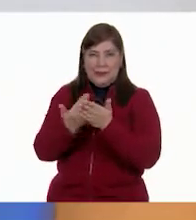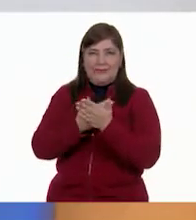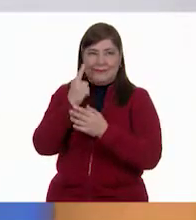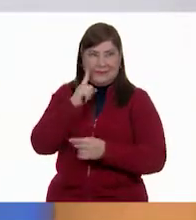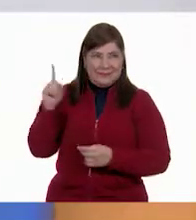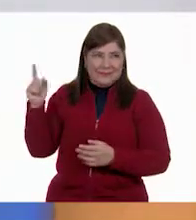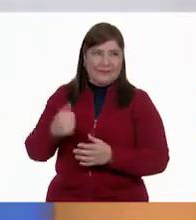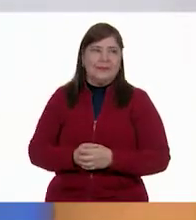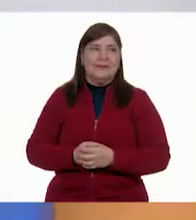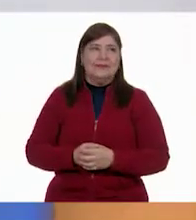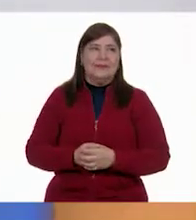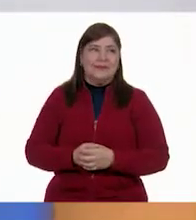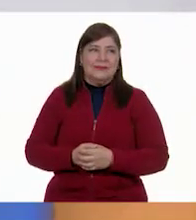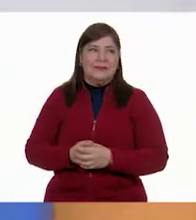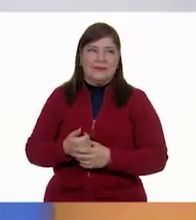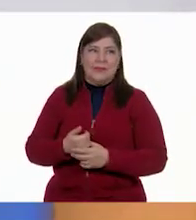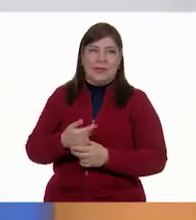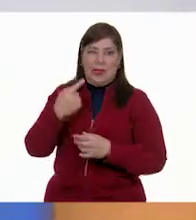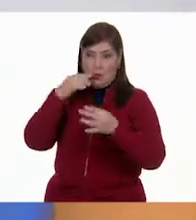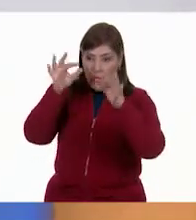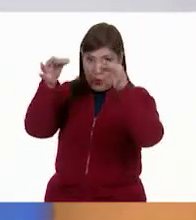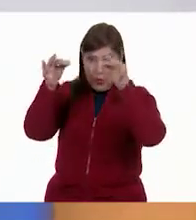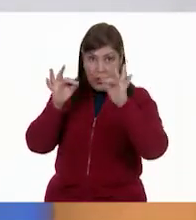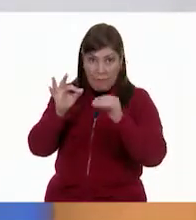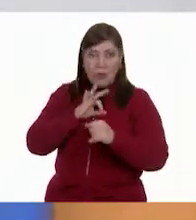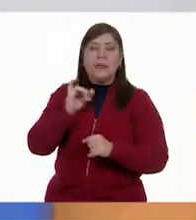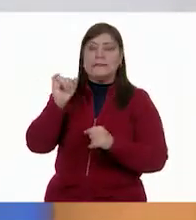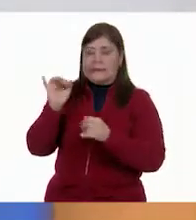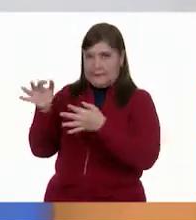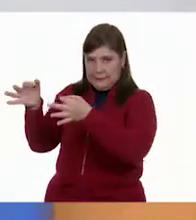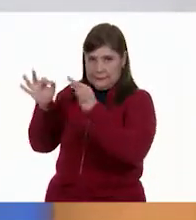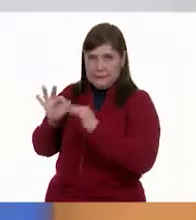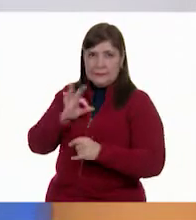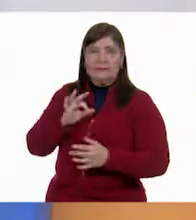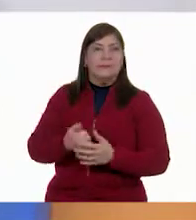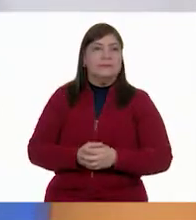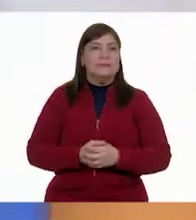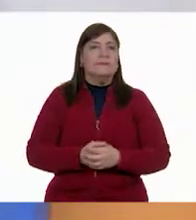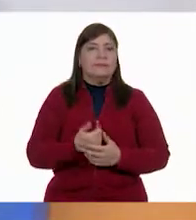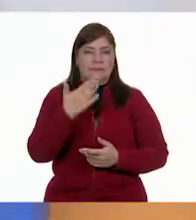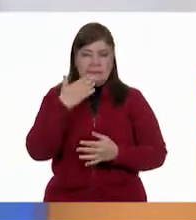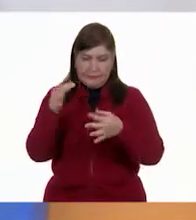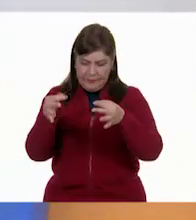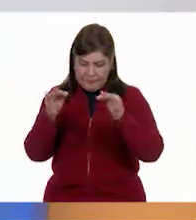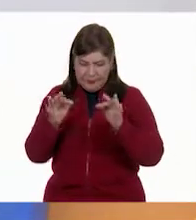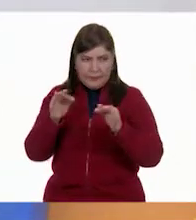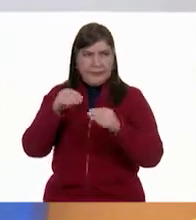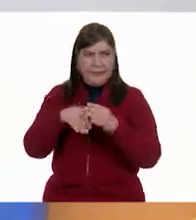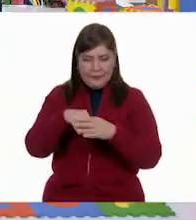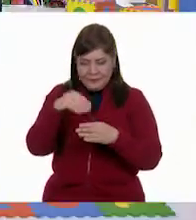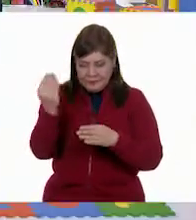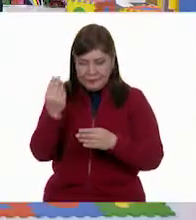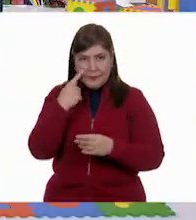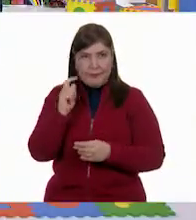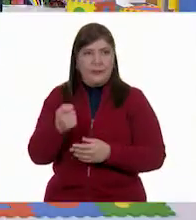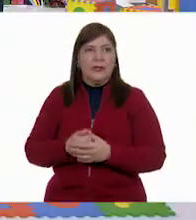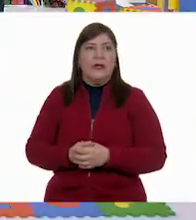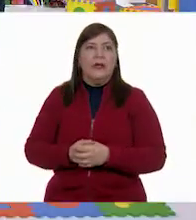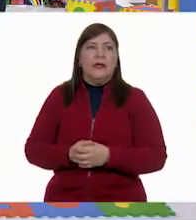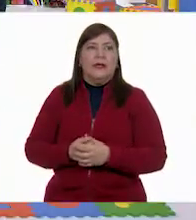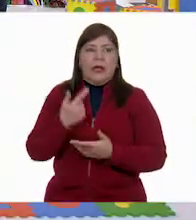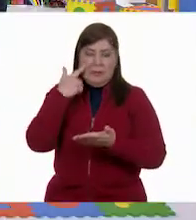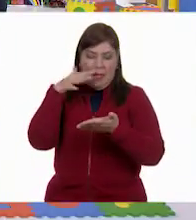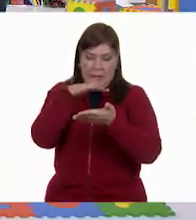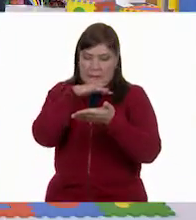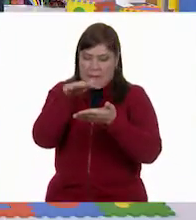ver. Lo despego del pizarrón. ¿Puede despegarlo? del pizarrón Muy bien. Muy bien. aquí está. Vamos a